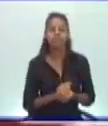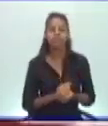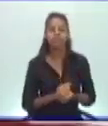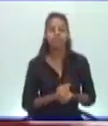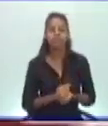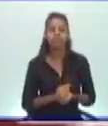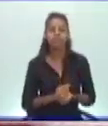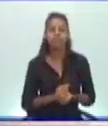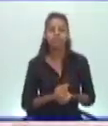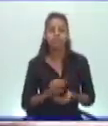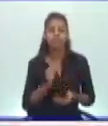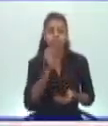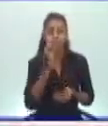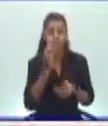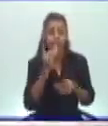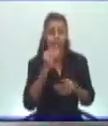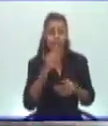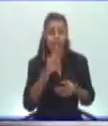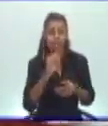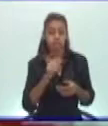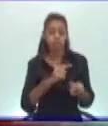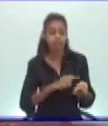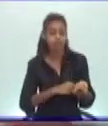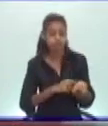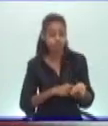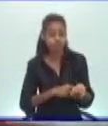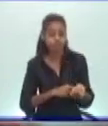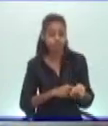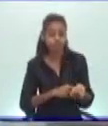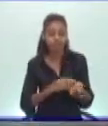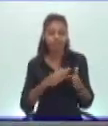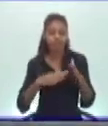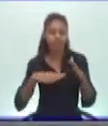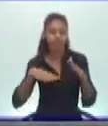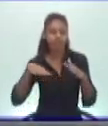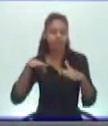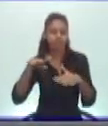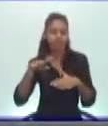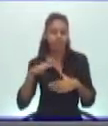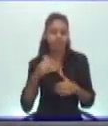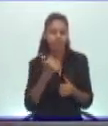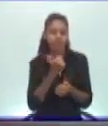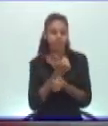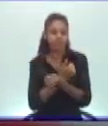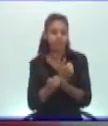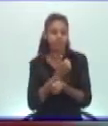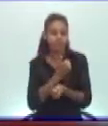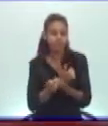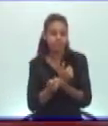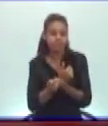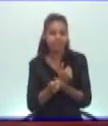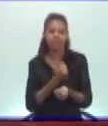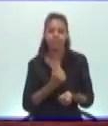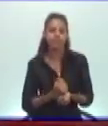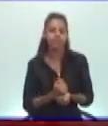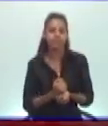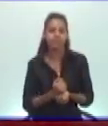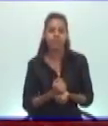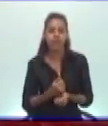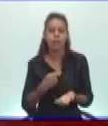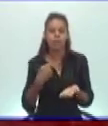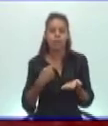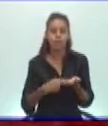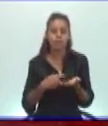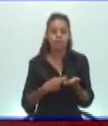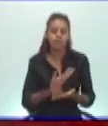las drogas para subir la endorfina lo hacen a un precio muy elevado. Porque está uno elevando la endorfina pero pagándole el